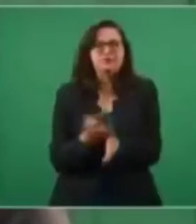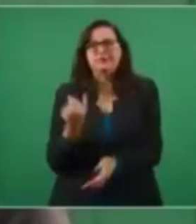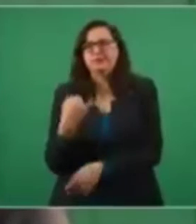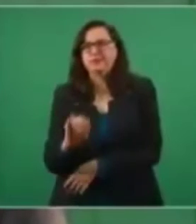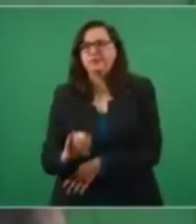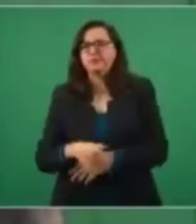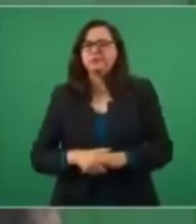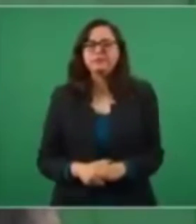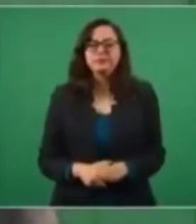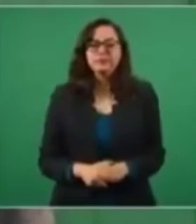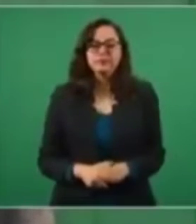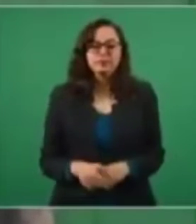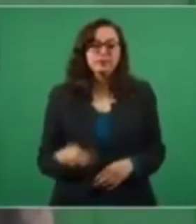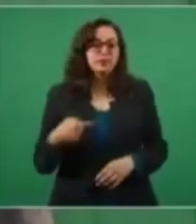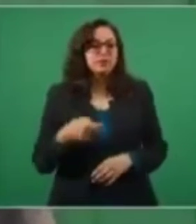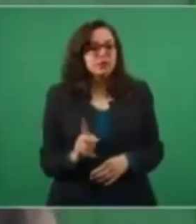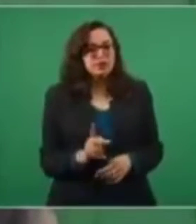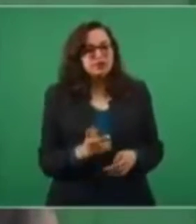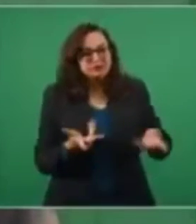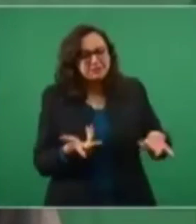Que hablen claro,